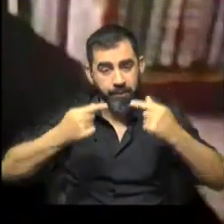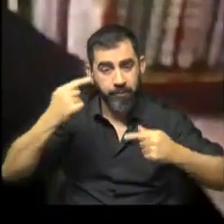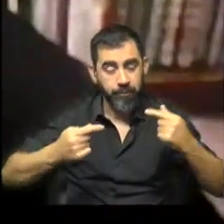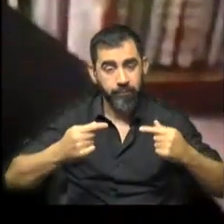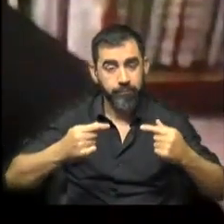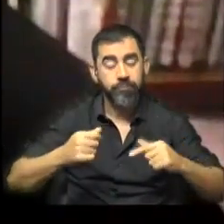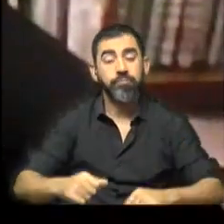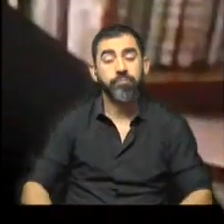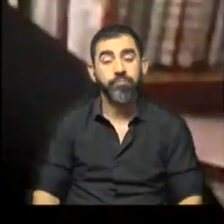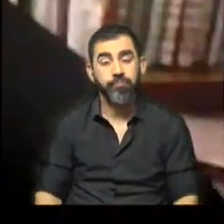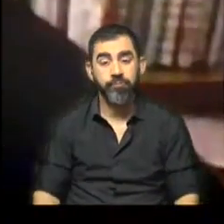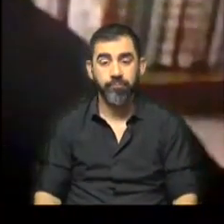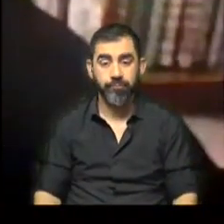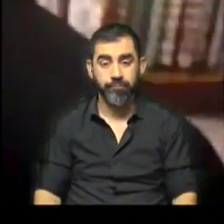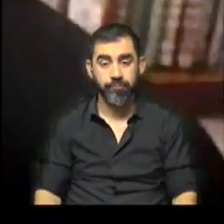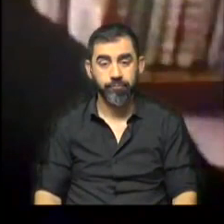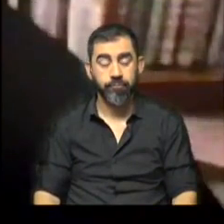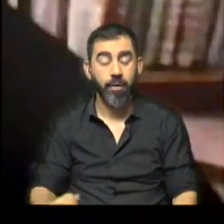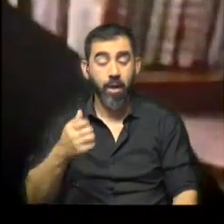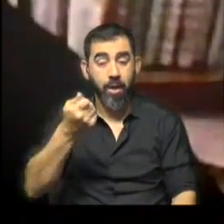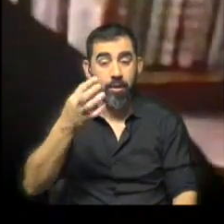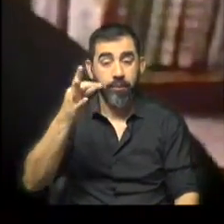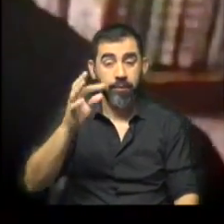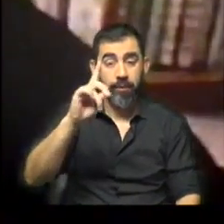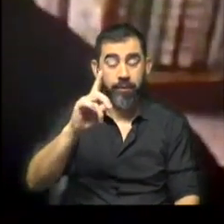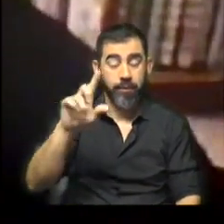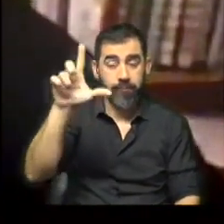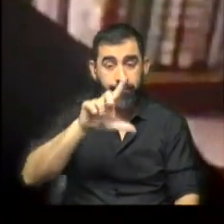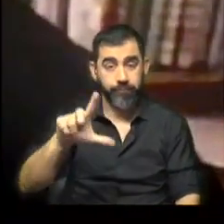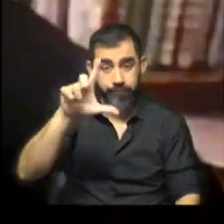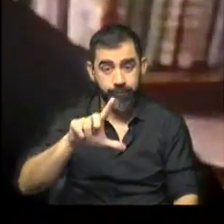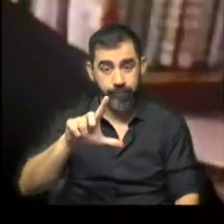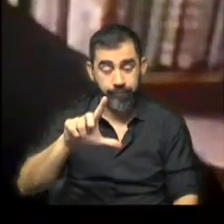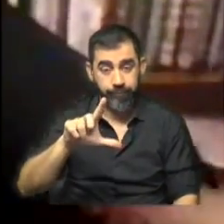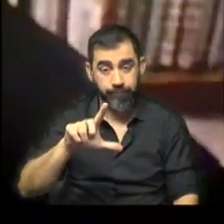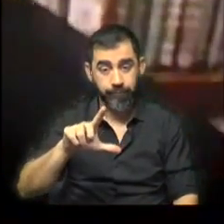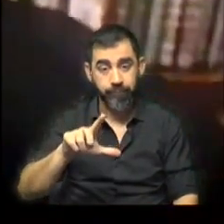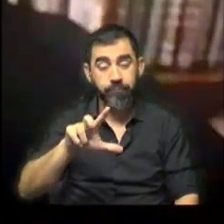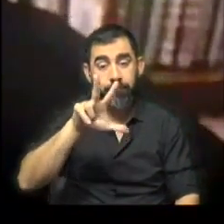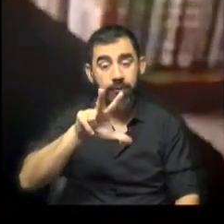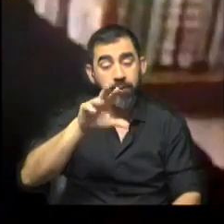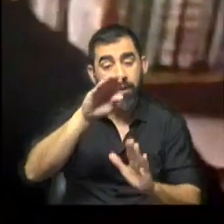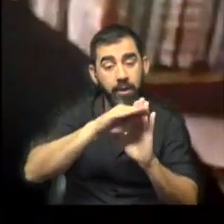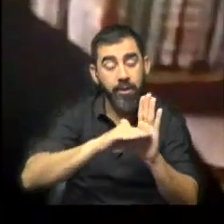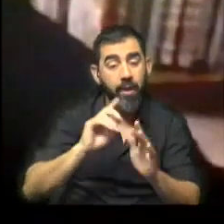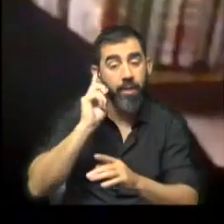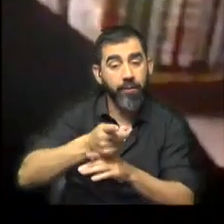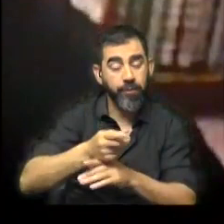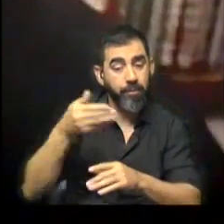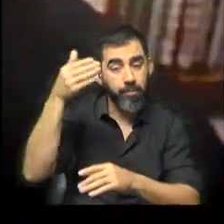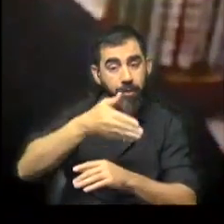la asamblea técnico-docente de secundaria, tres de las listas definieron participar